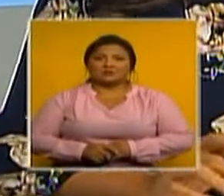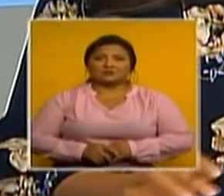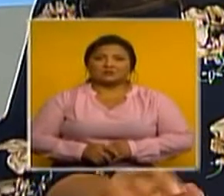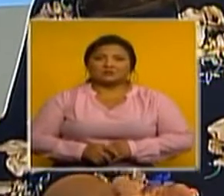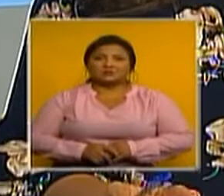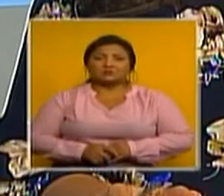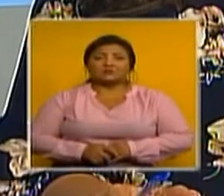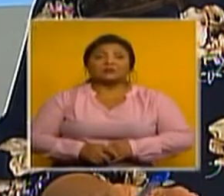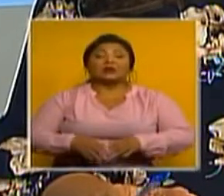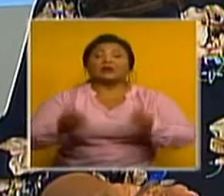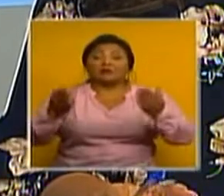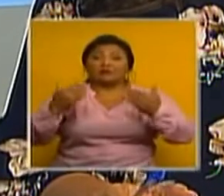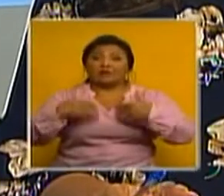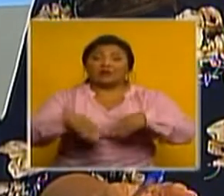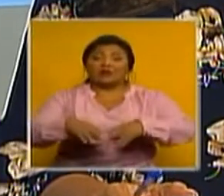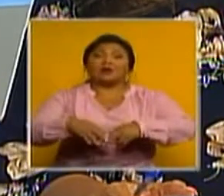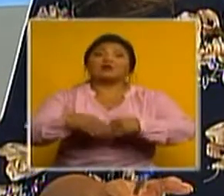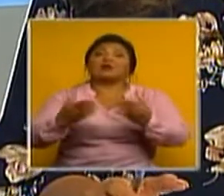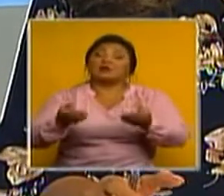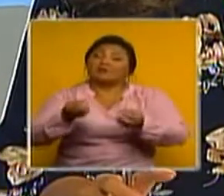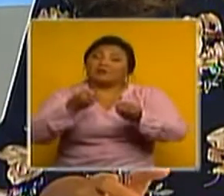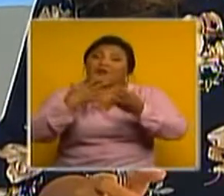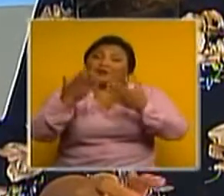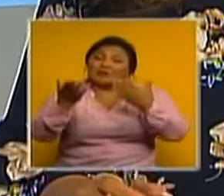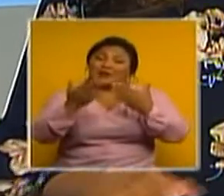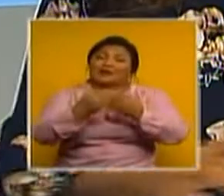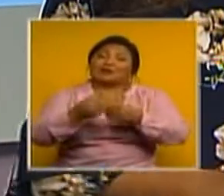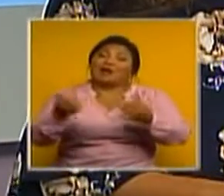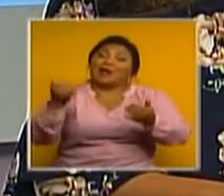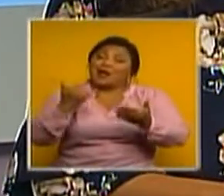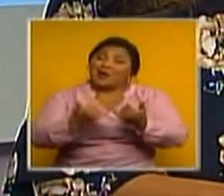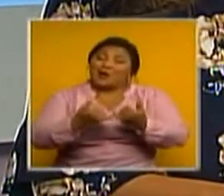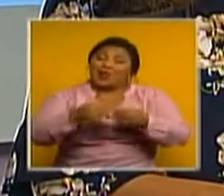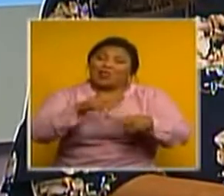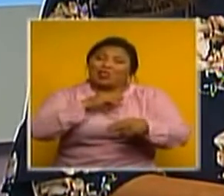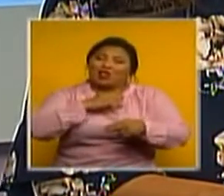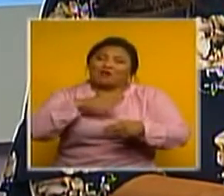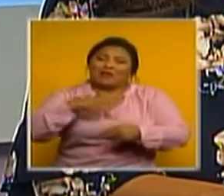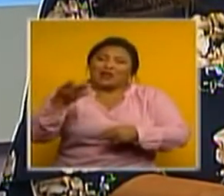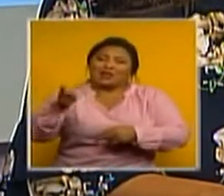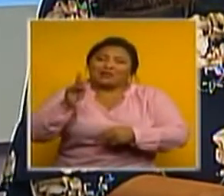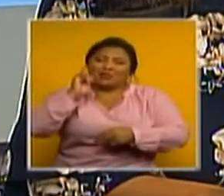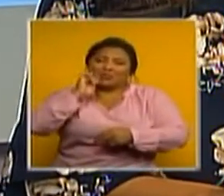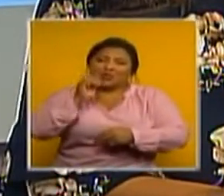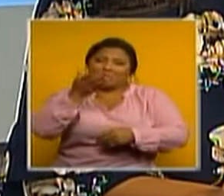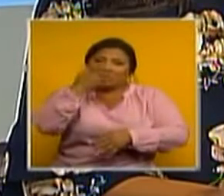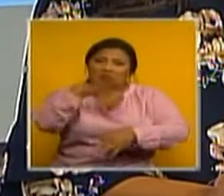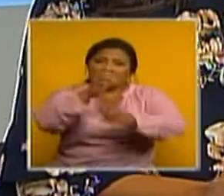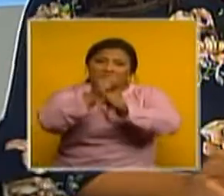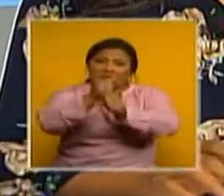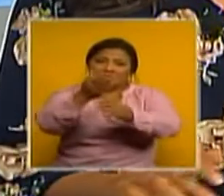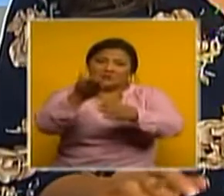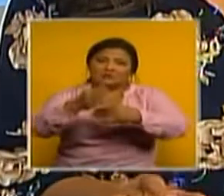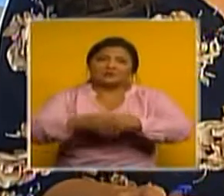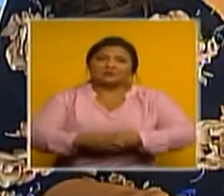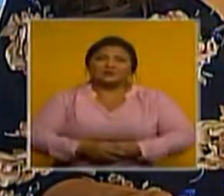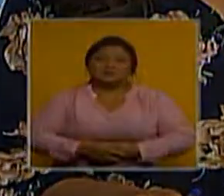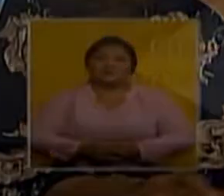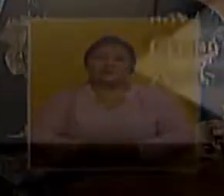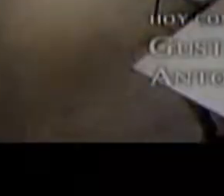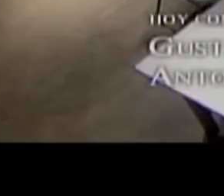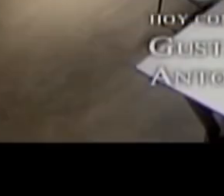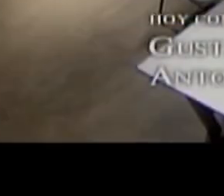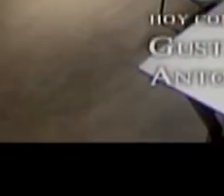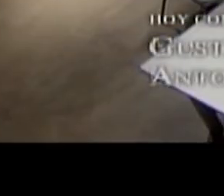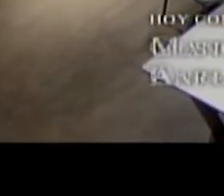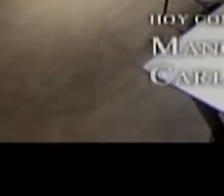Hemos llegado al final de nuestro informativo Los dejamos con su novela La Viuda Negra Buenas noches Hay